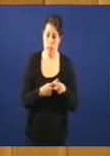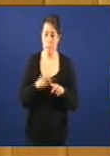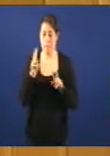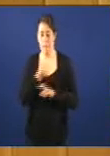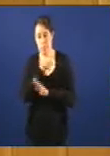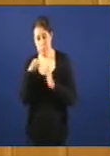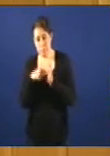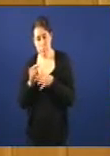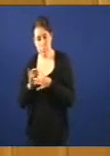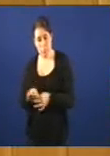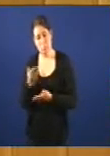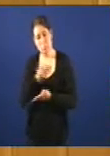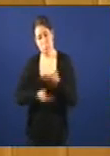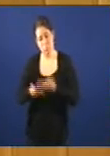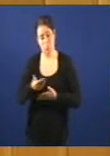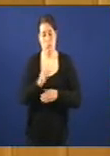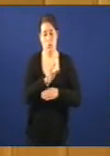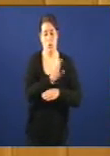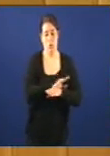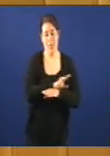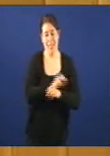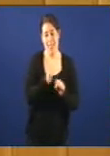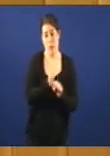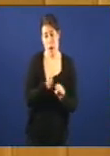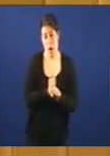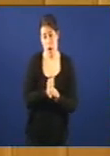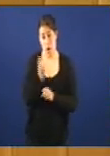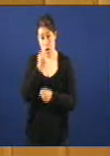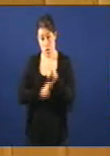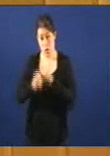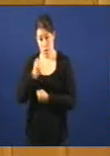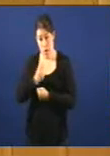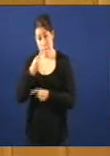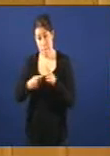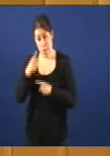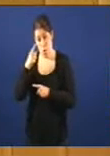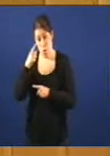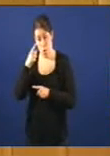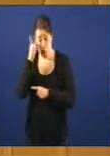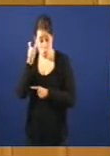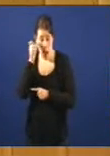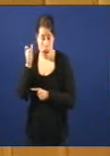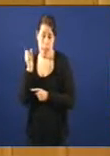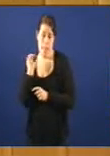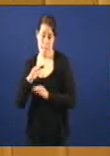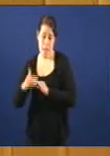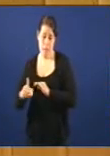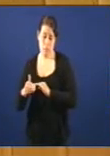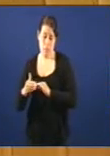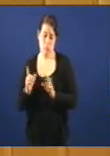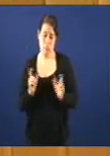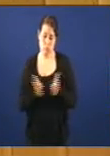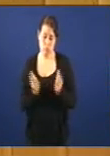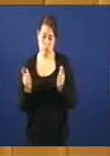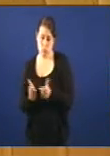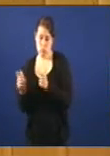coordinada entre as consellerías de traballo economía e medio rural e mar mantiveronse diversas xuntanzas cos as xentes implicados